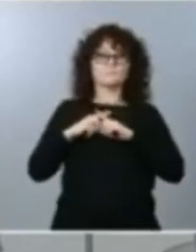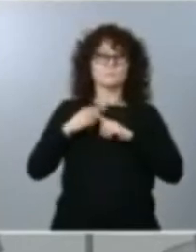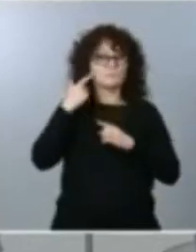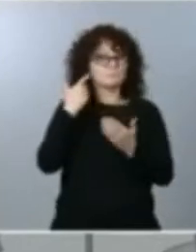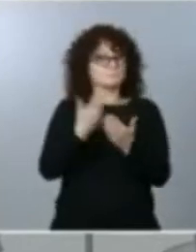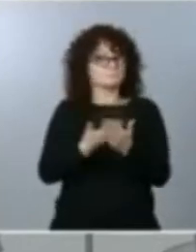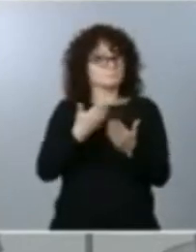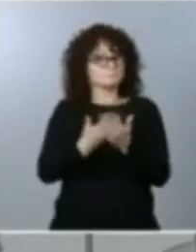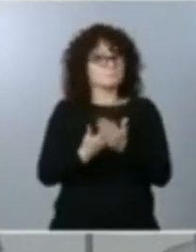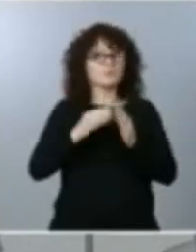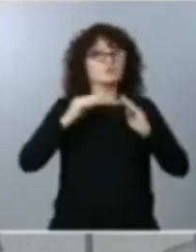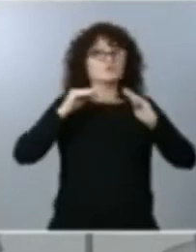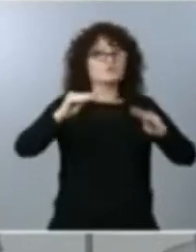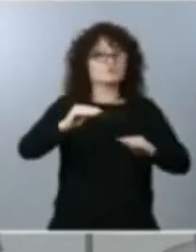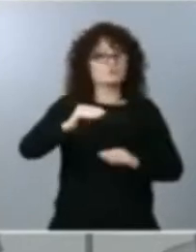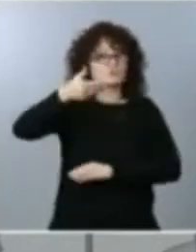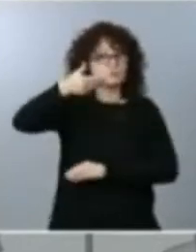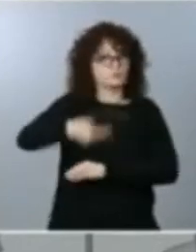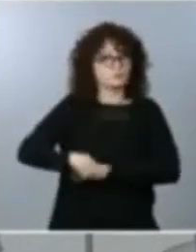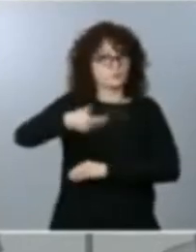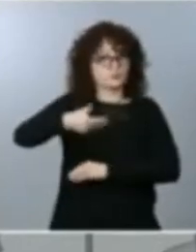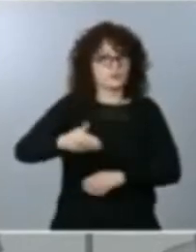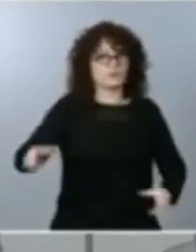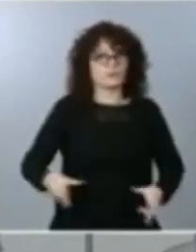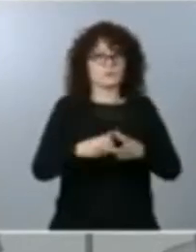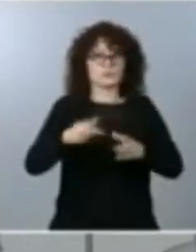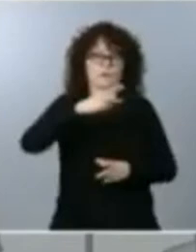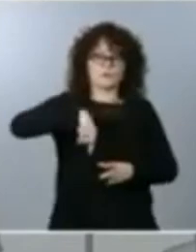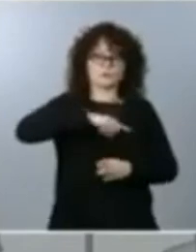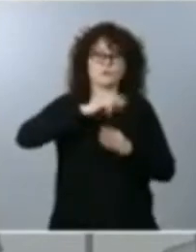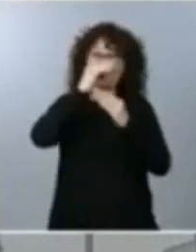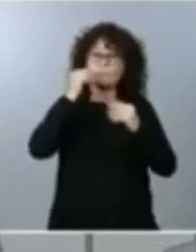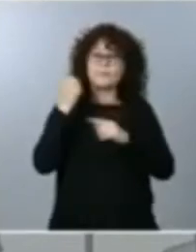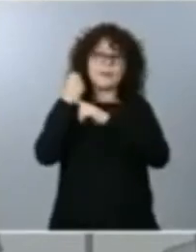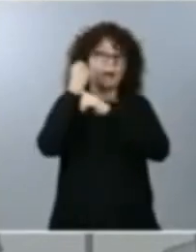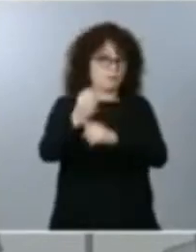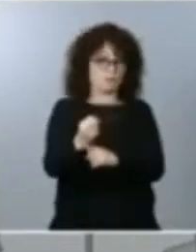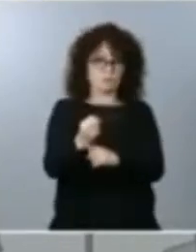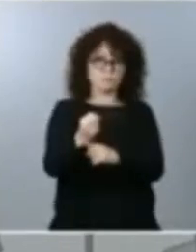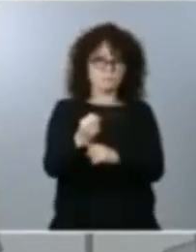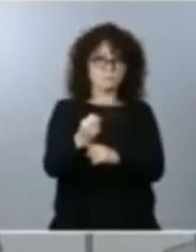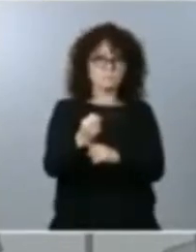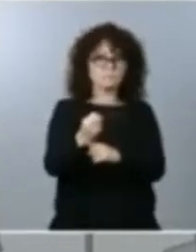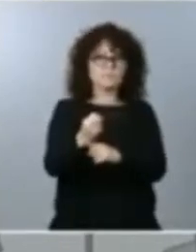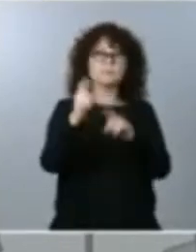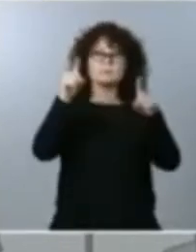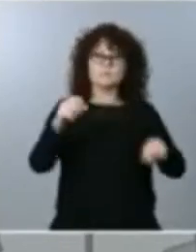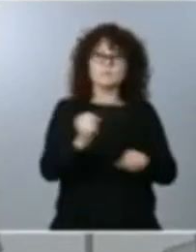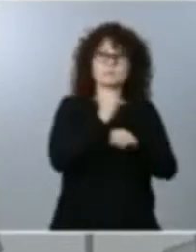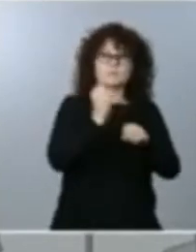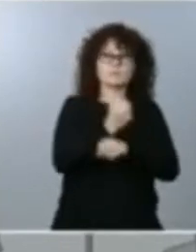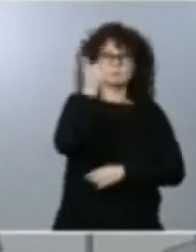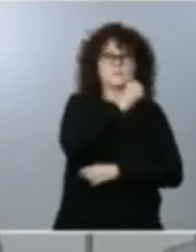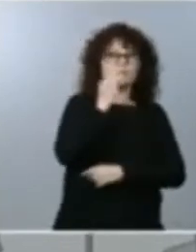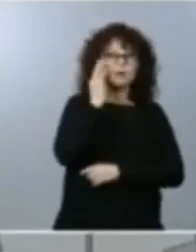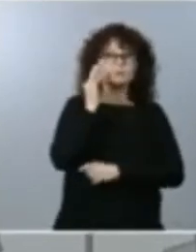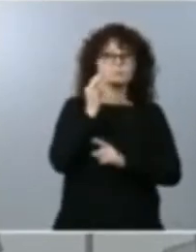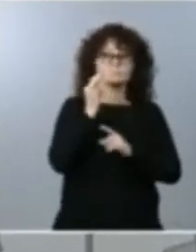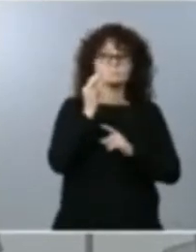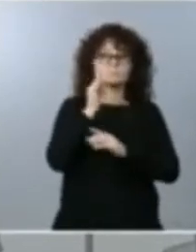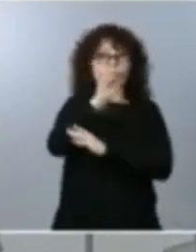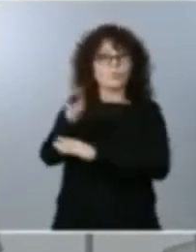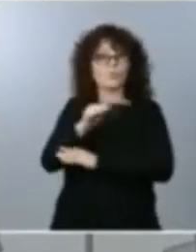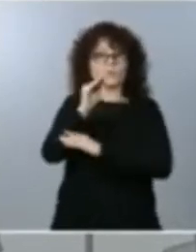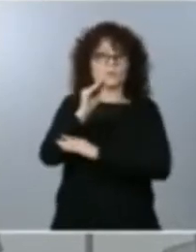No os vamos a olvidar y os vamos a apoyar. Y gracias también a los trabajadores y trabajadoras que cuidan de nuestros mayores y que en estos meses han tenido